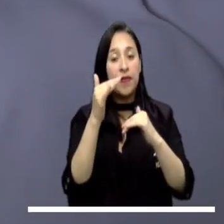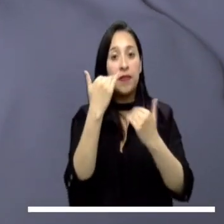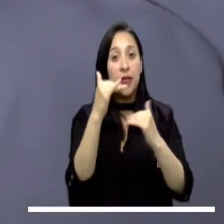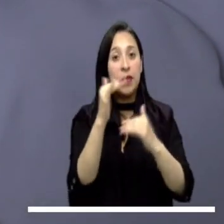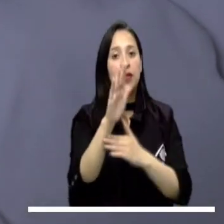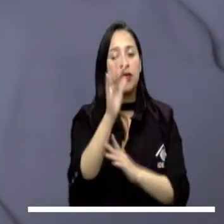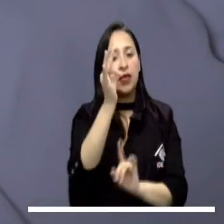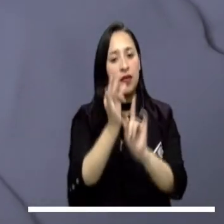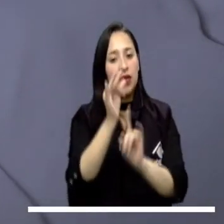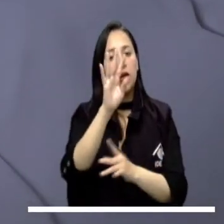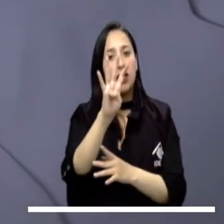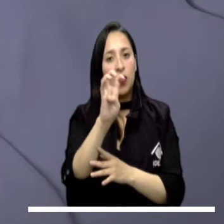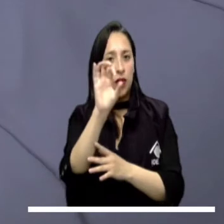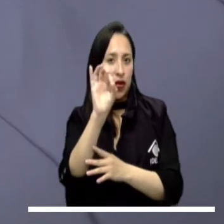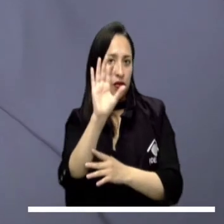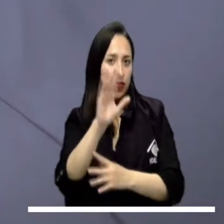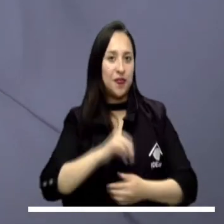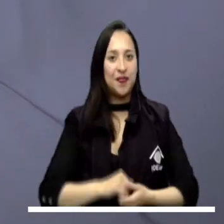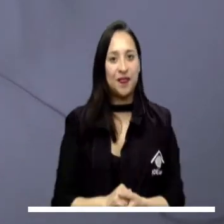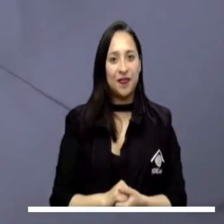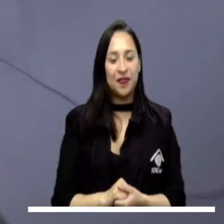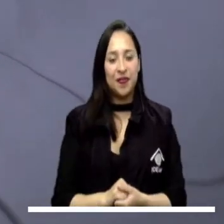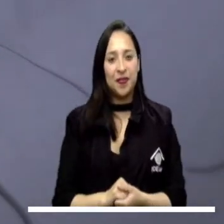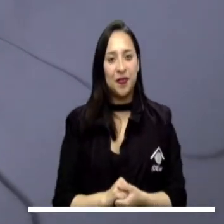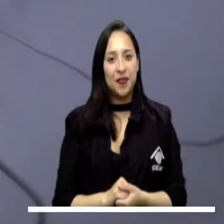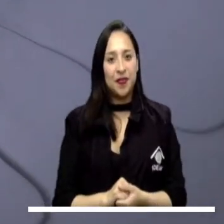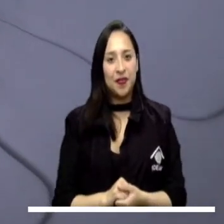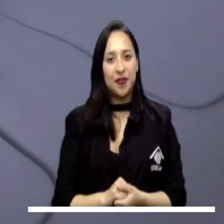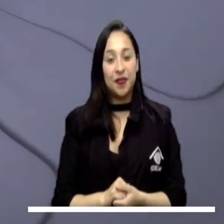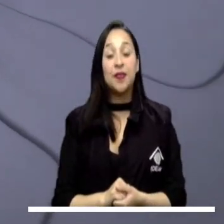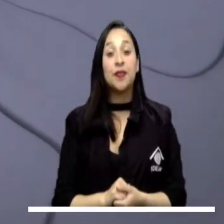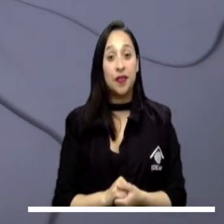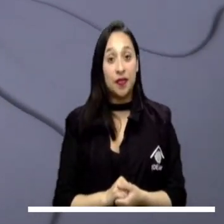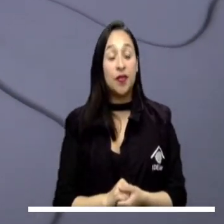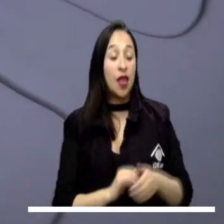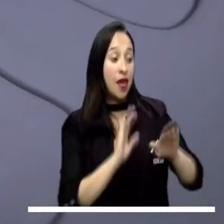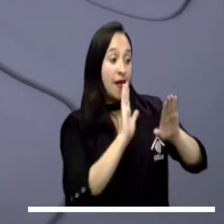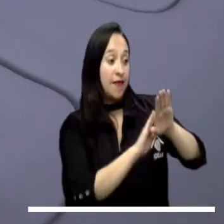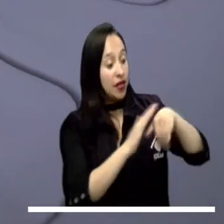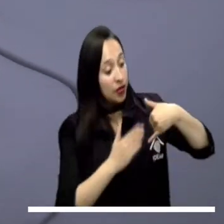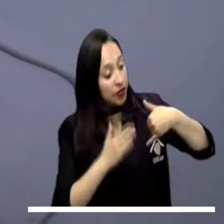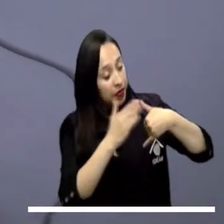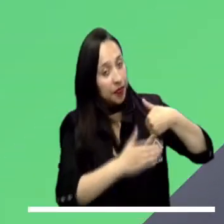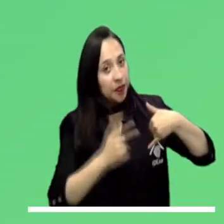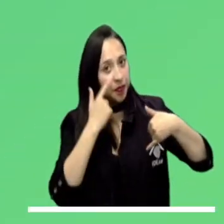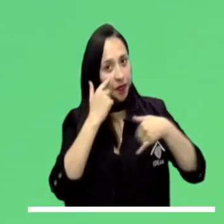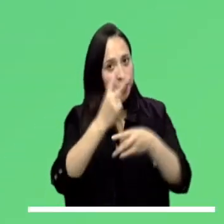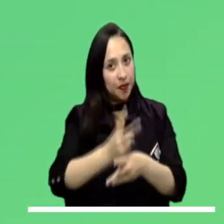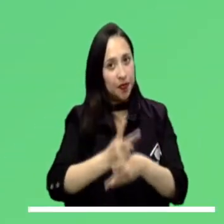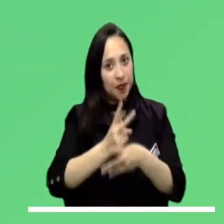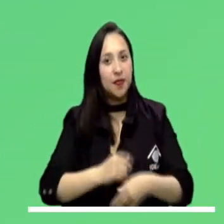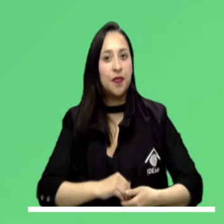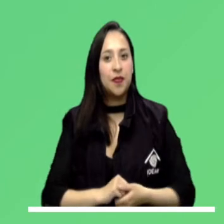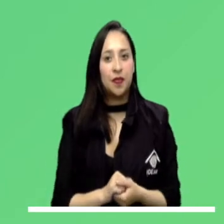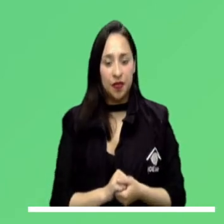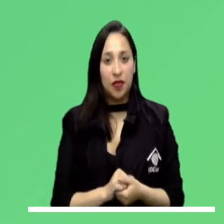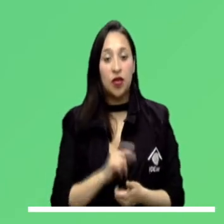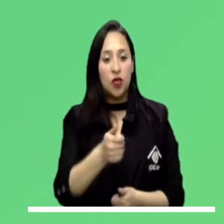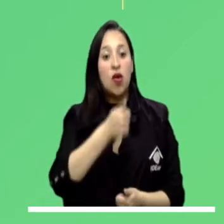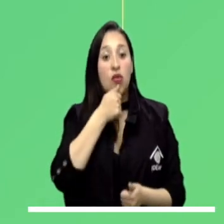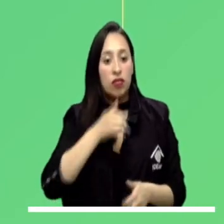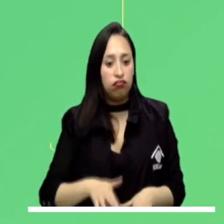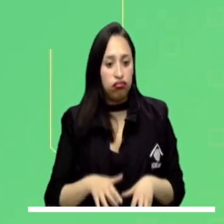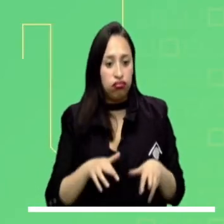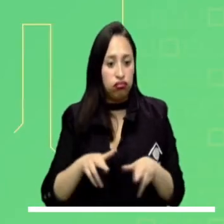toda la ciudad, con predominio de tiempo seco y una temperatura mínima de 9 grados centígrados. Ahora, mucha atención a las